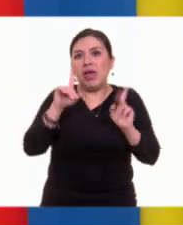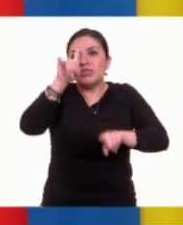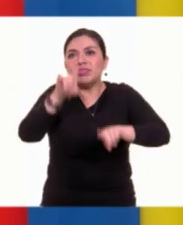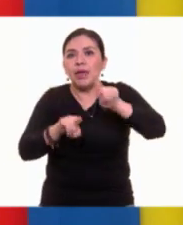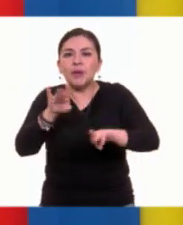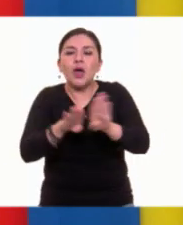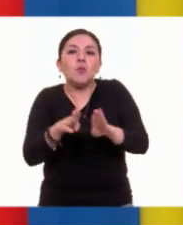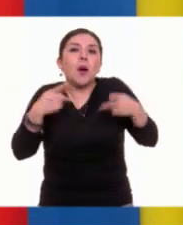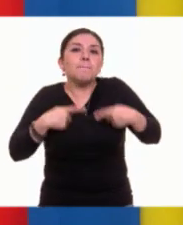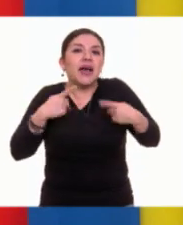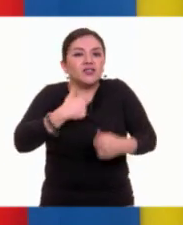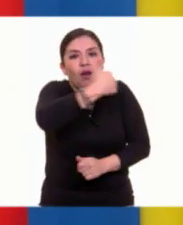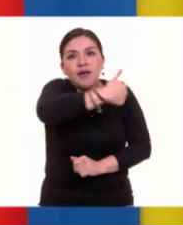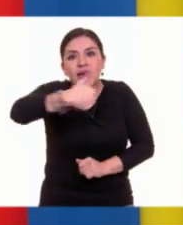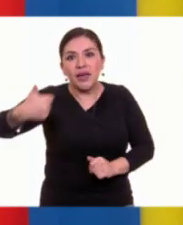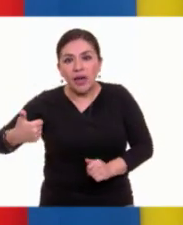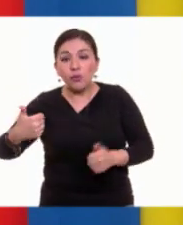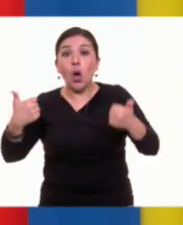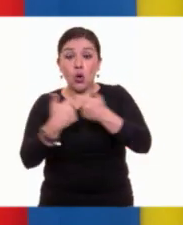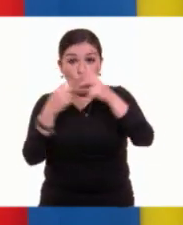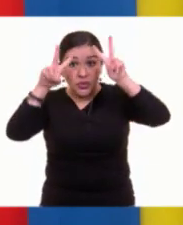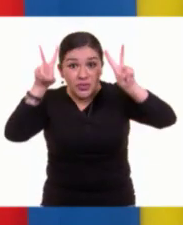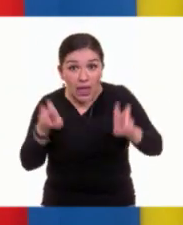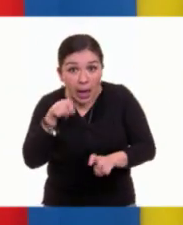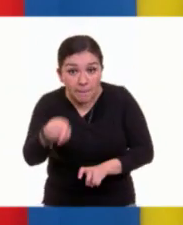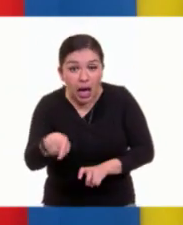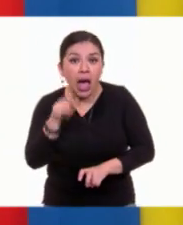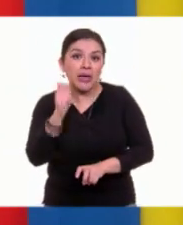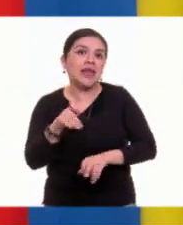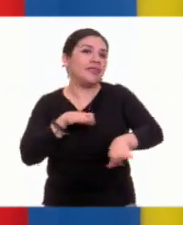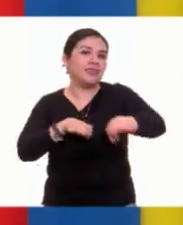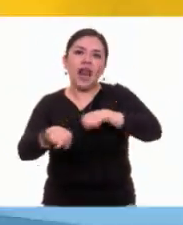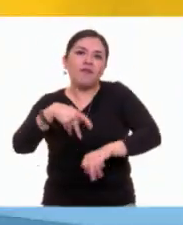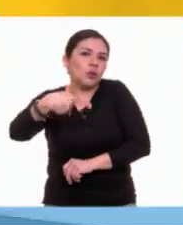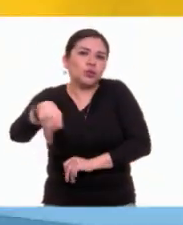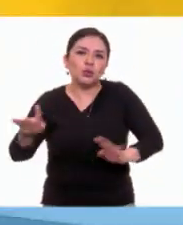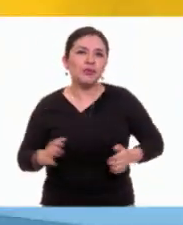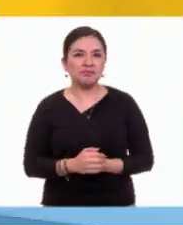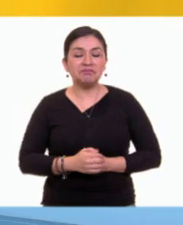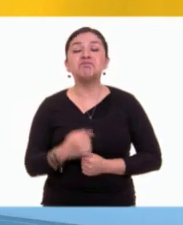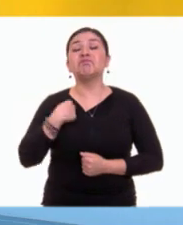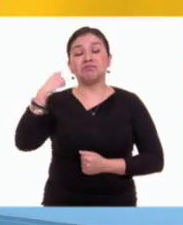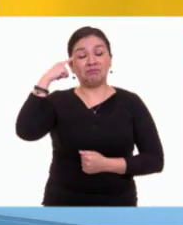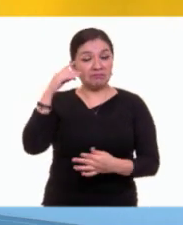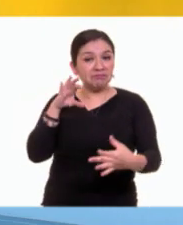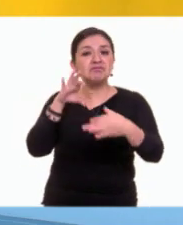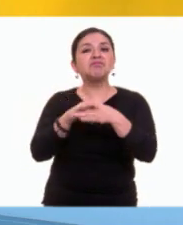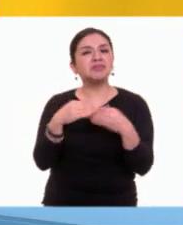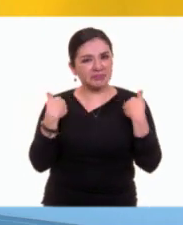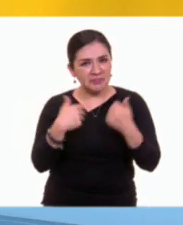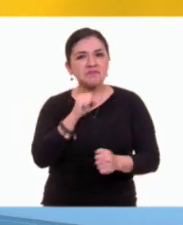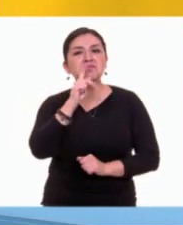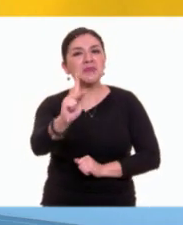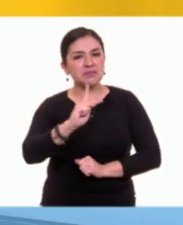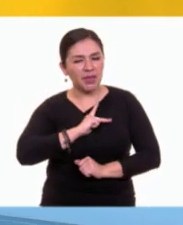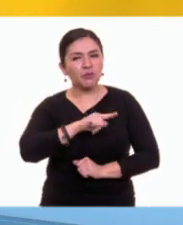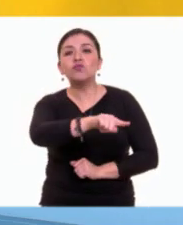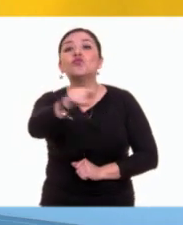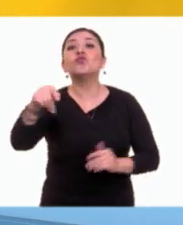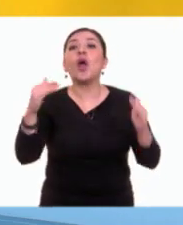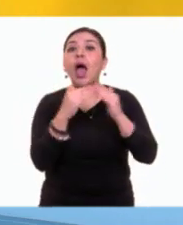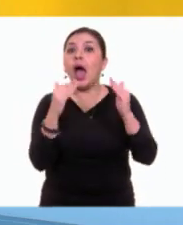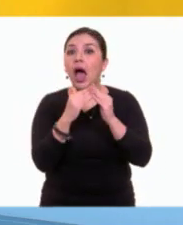persona a otra. Y sobre el tema es su trabajo. Coincido con tu interpretación. En casa,